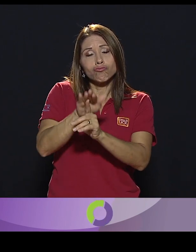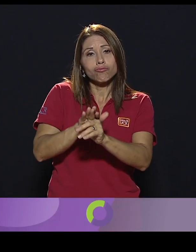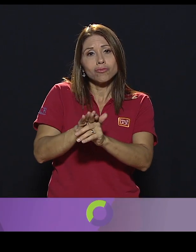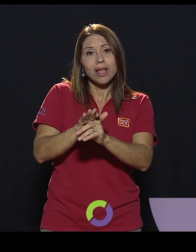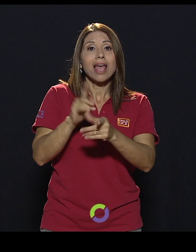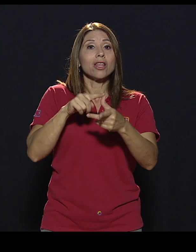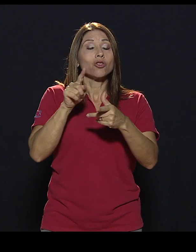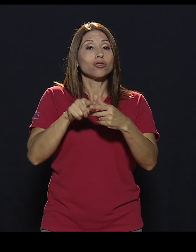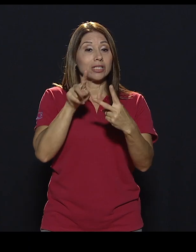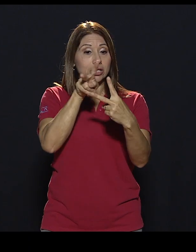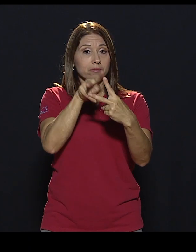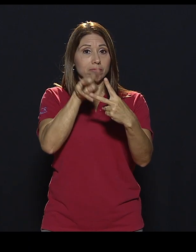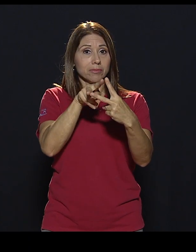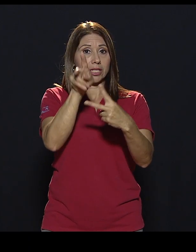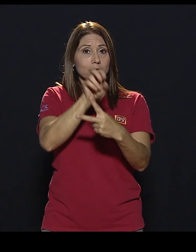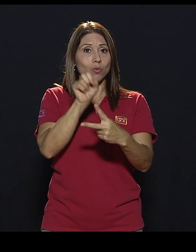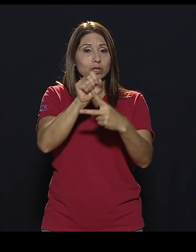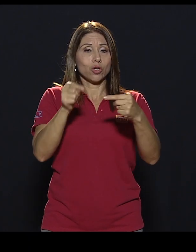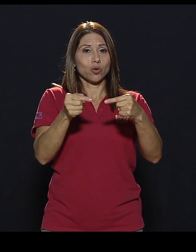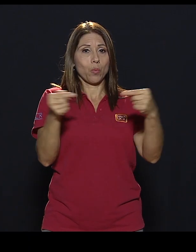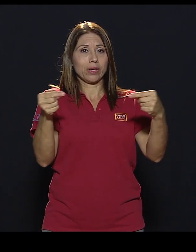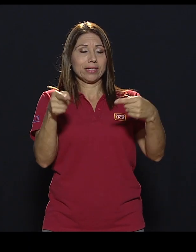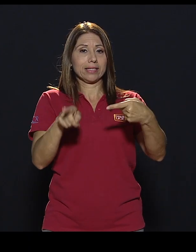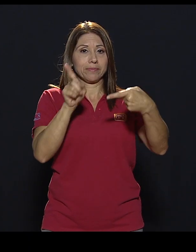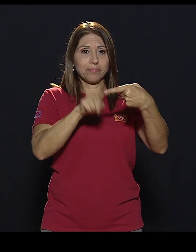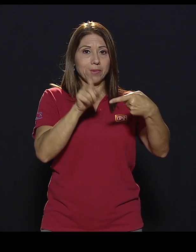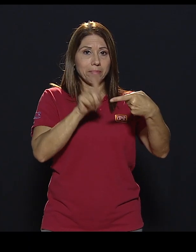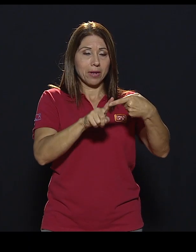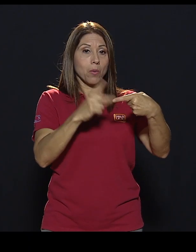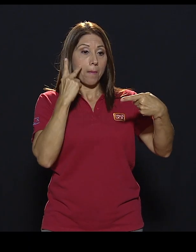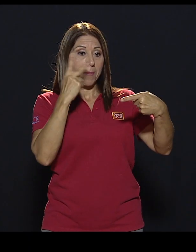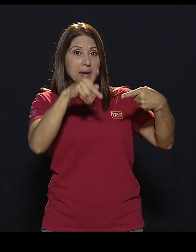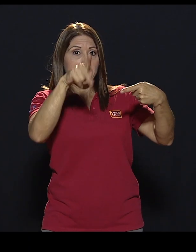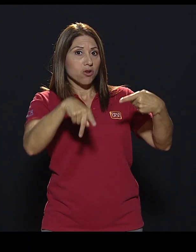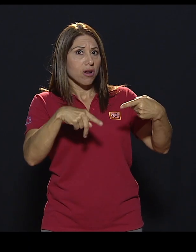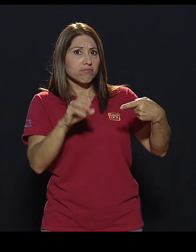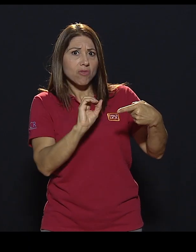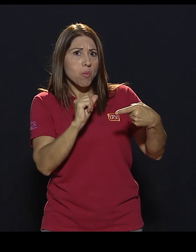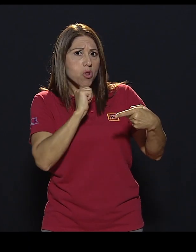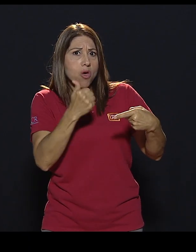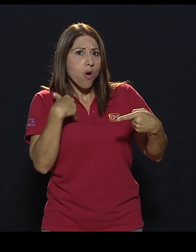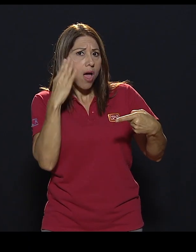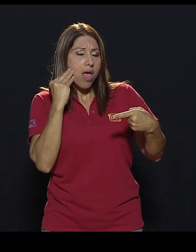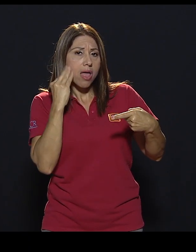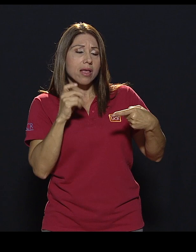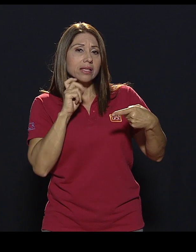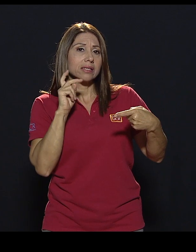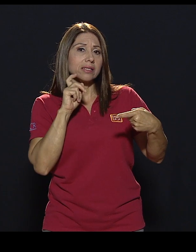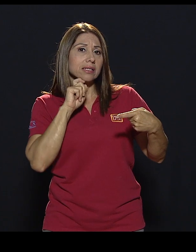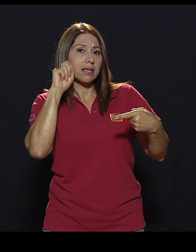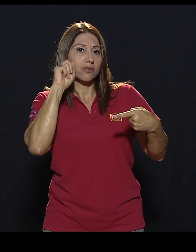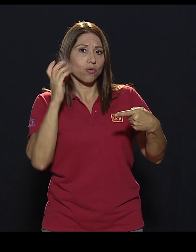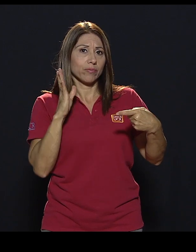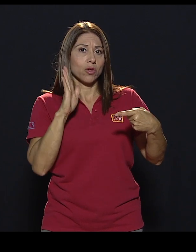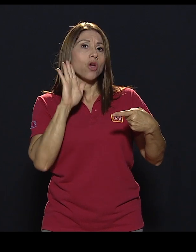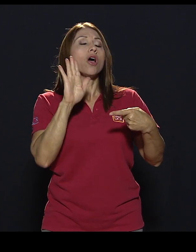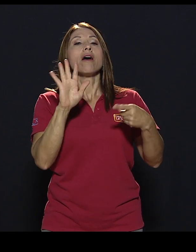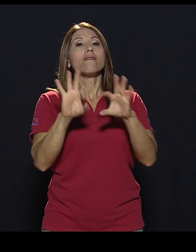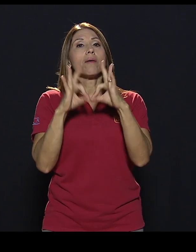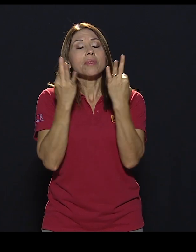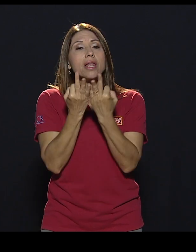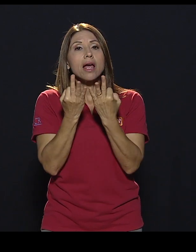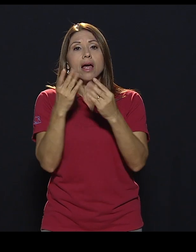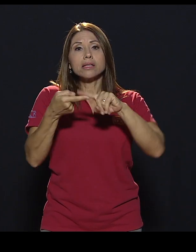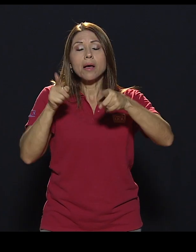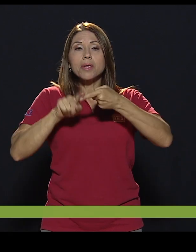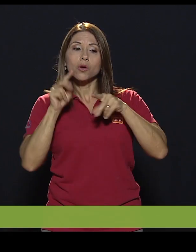sumamente opuestos. Por un lado está, como vos decías, la asexualización, o sea que sus familiares, sus amigos, le perciban a